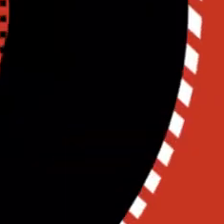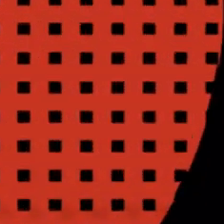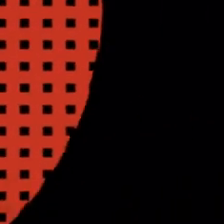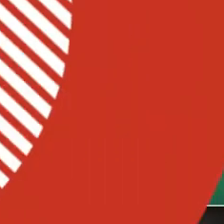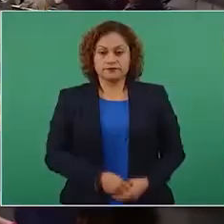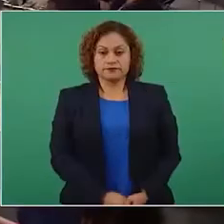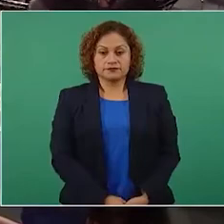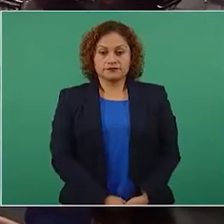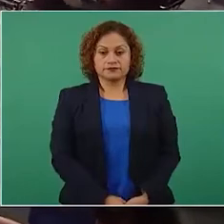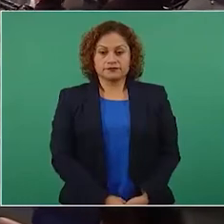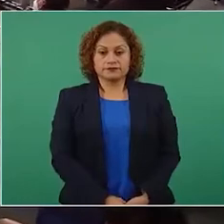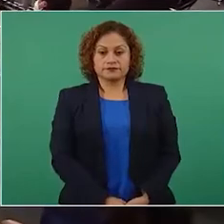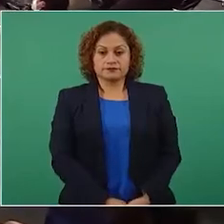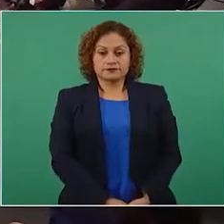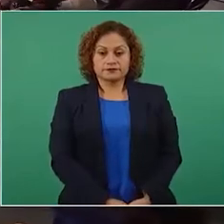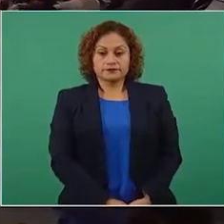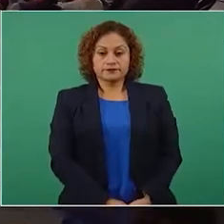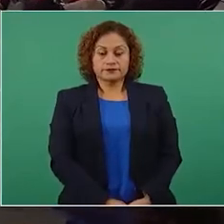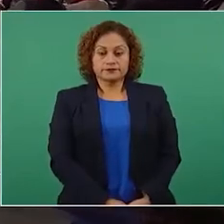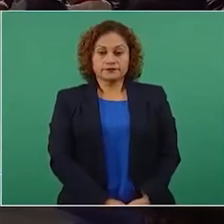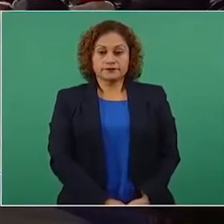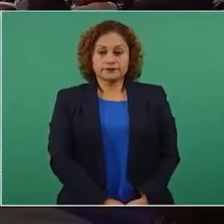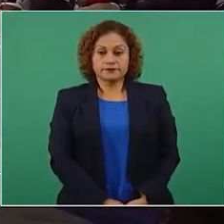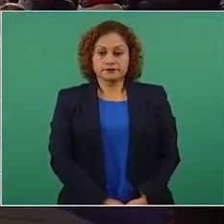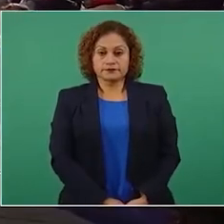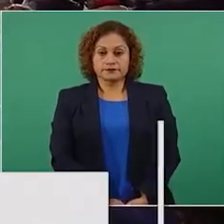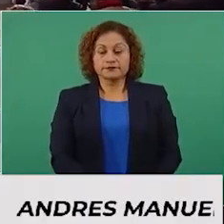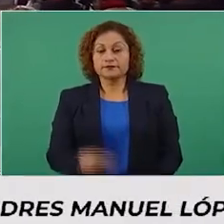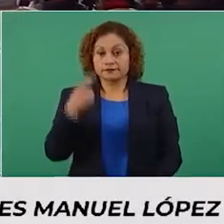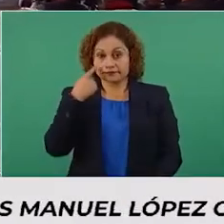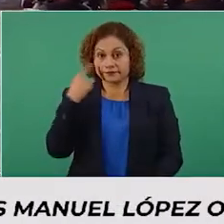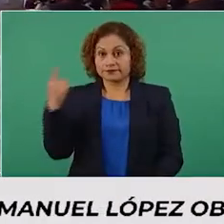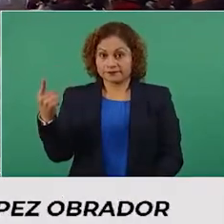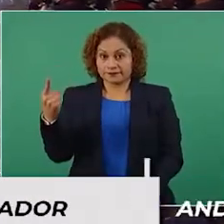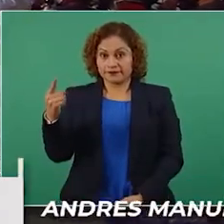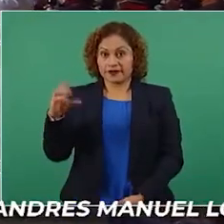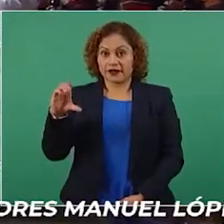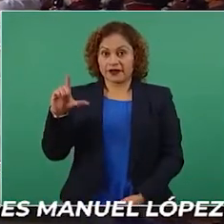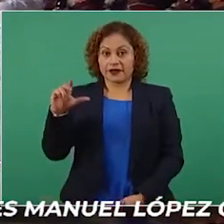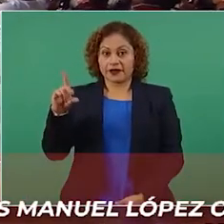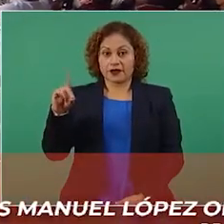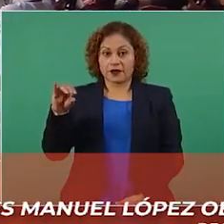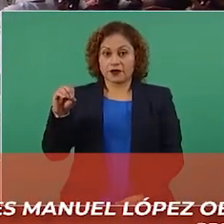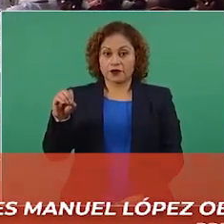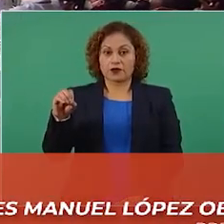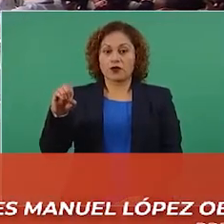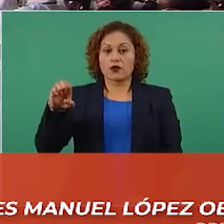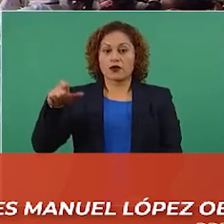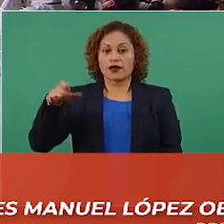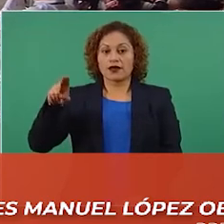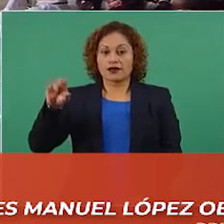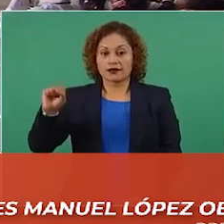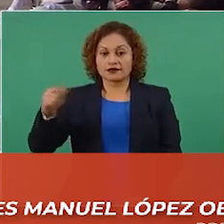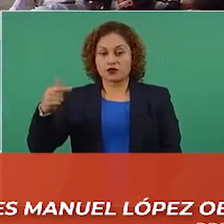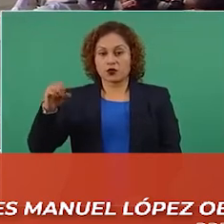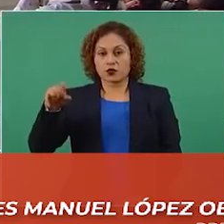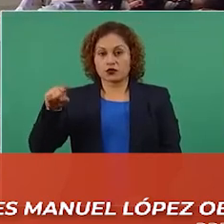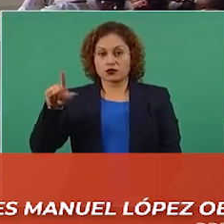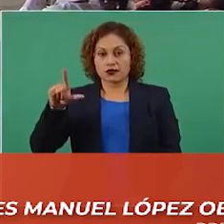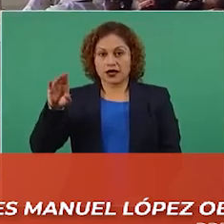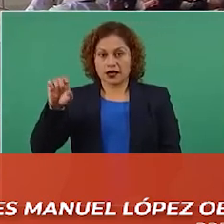él es el Claudio X González el